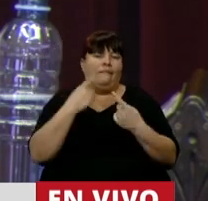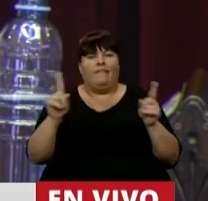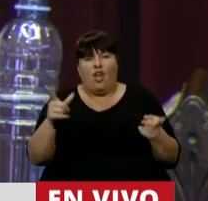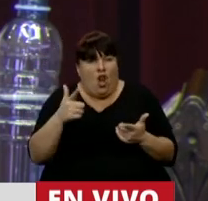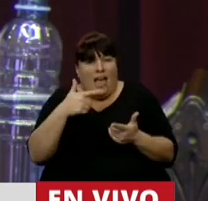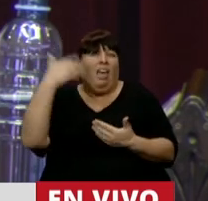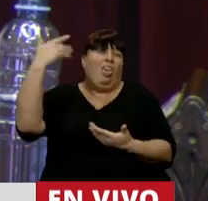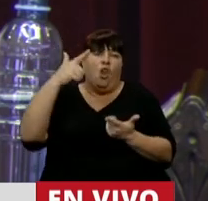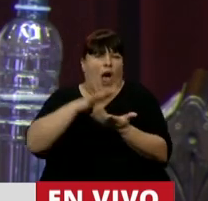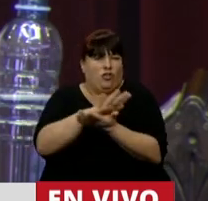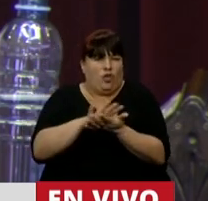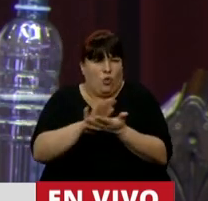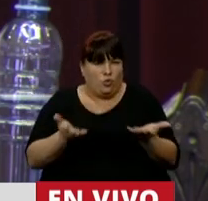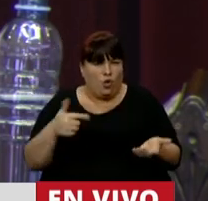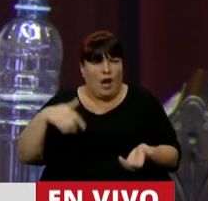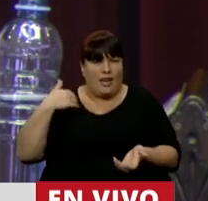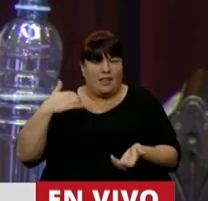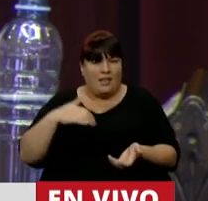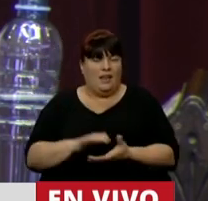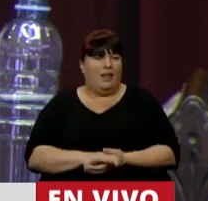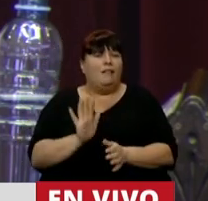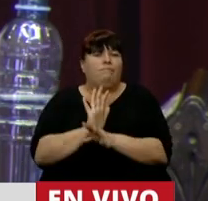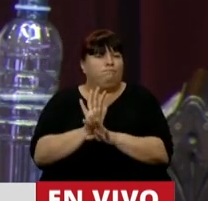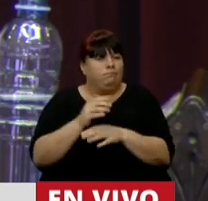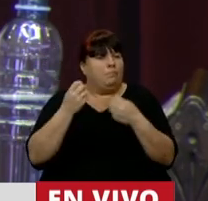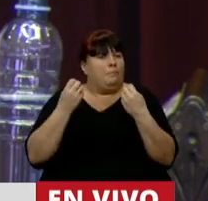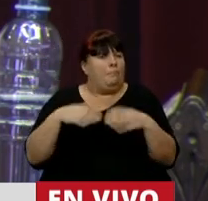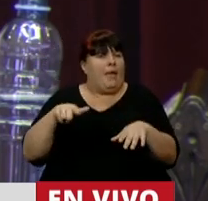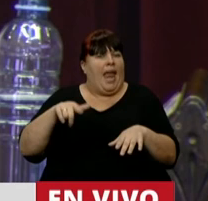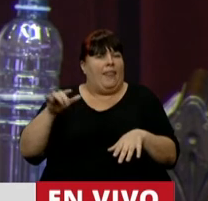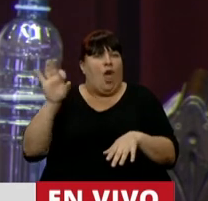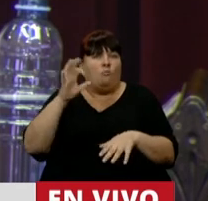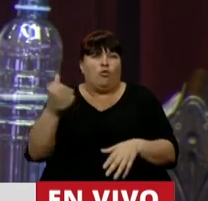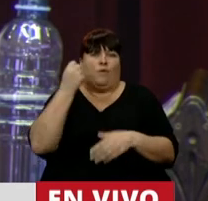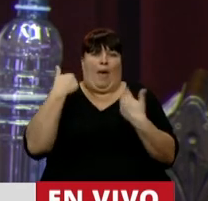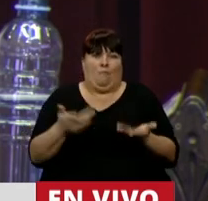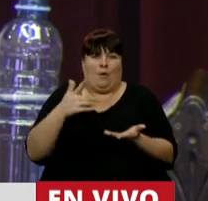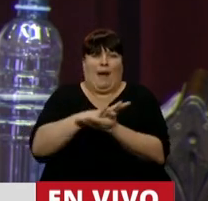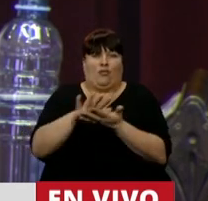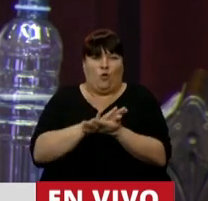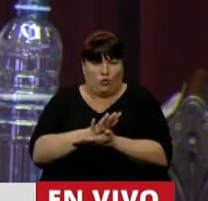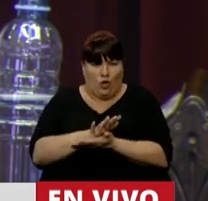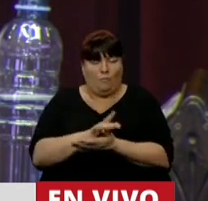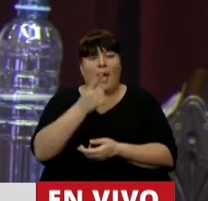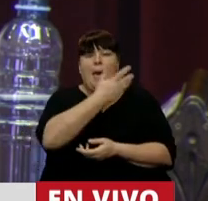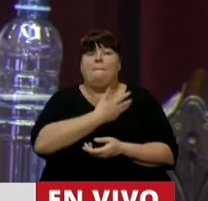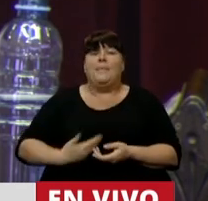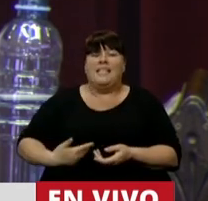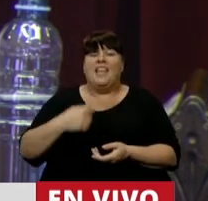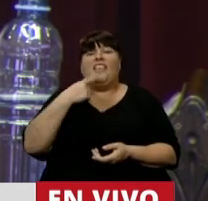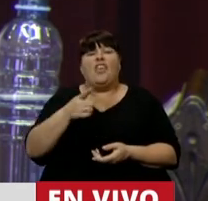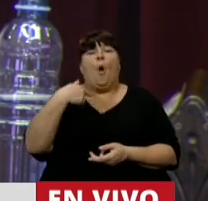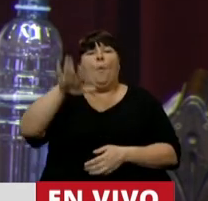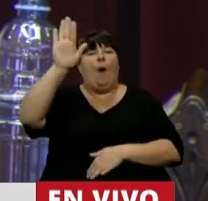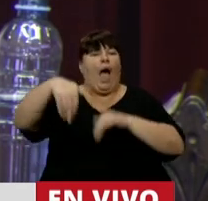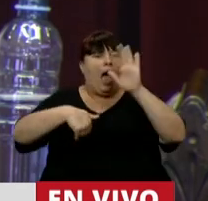que no van a resolver los problemas de la Argentina, estamos perdiendo una enorme oportunidad. Y el Presidente que dijo que iba